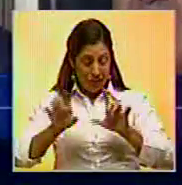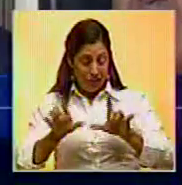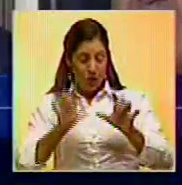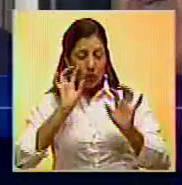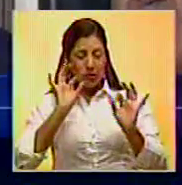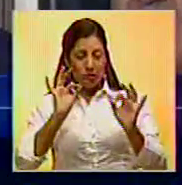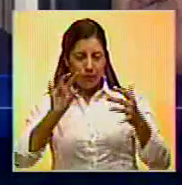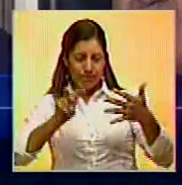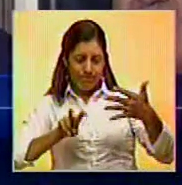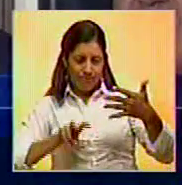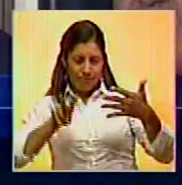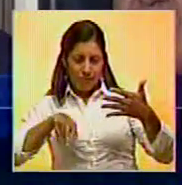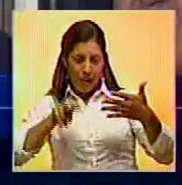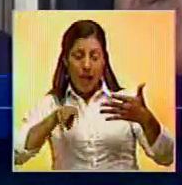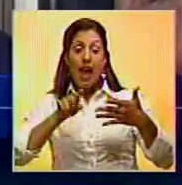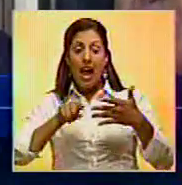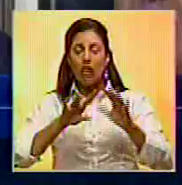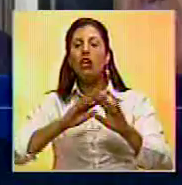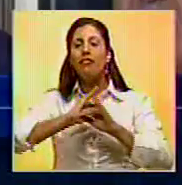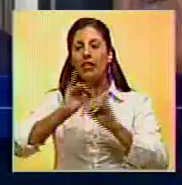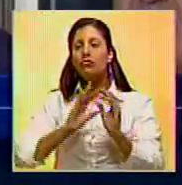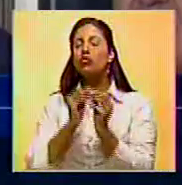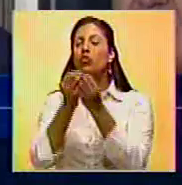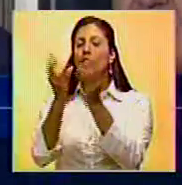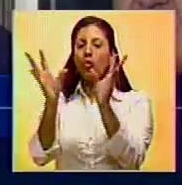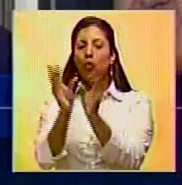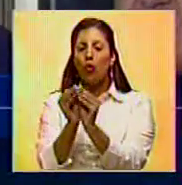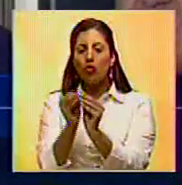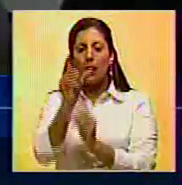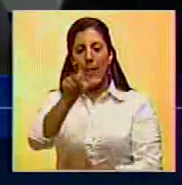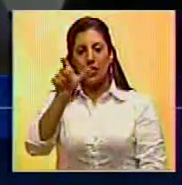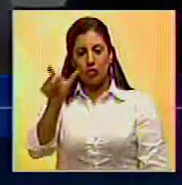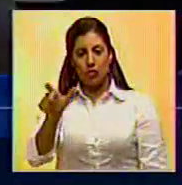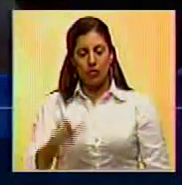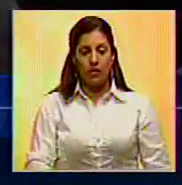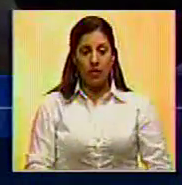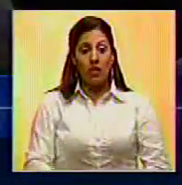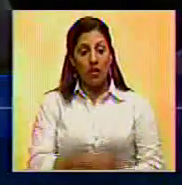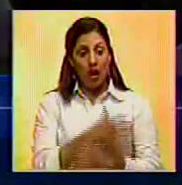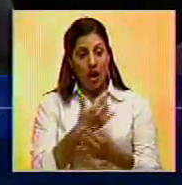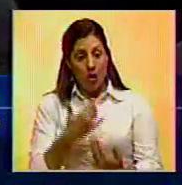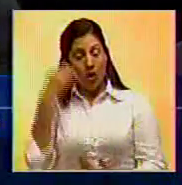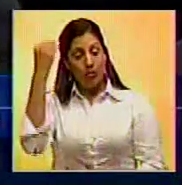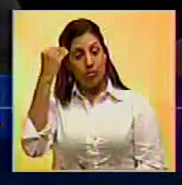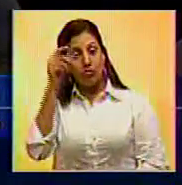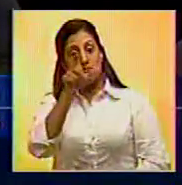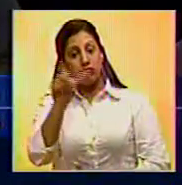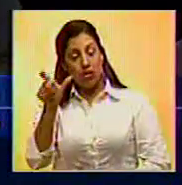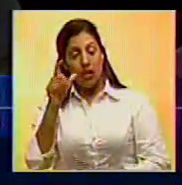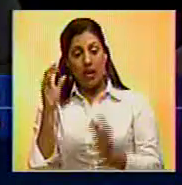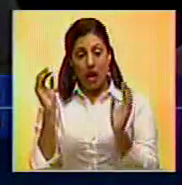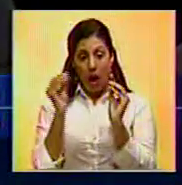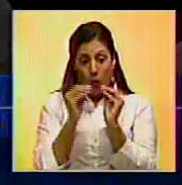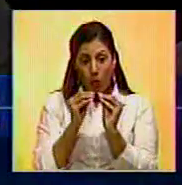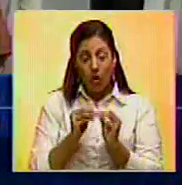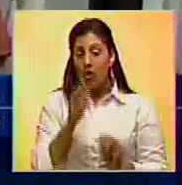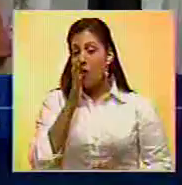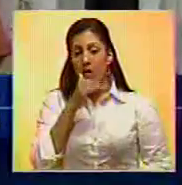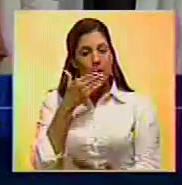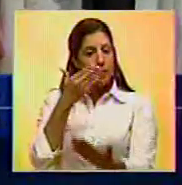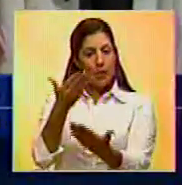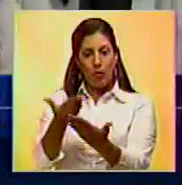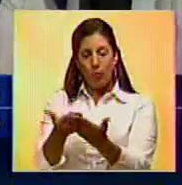cuidadoso le presentaremos nuestras conclusiones a la opinión pública. Los promotores señalaron que dentro del acuerdo no habría